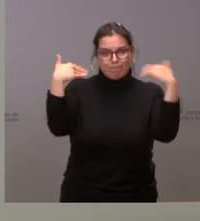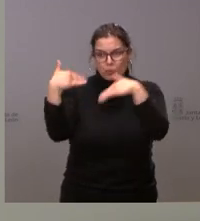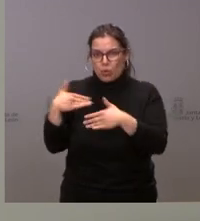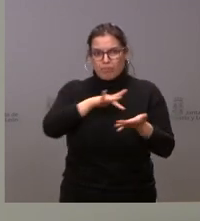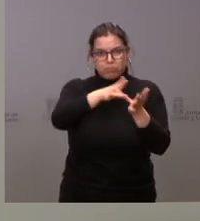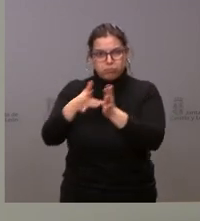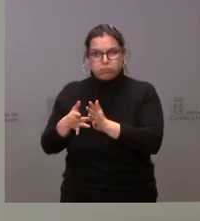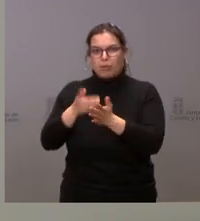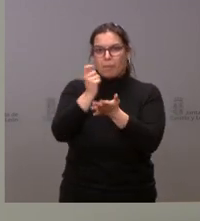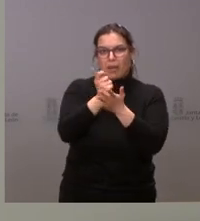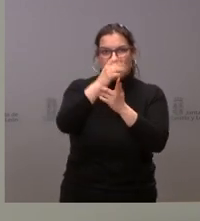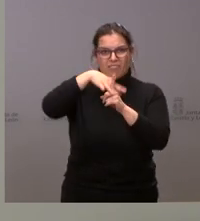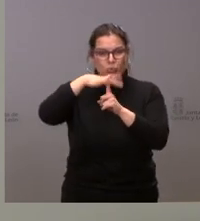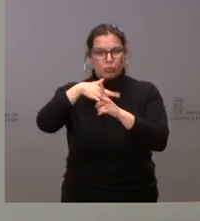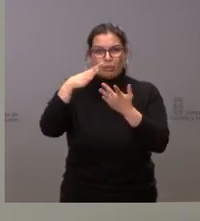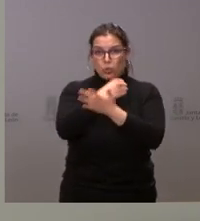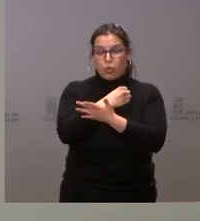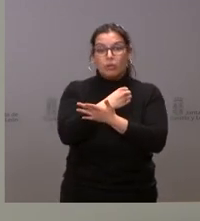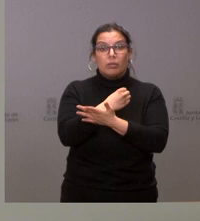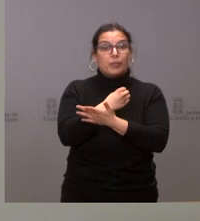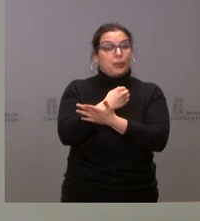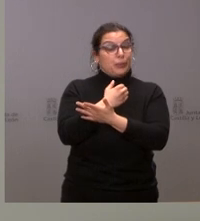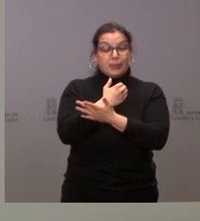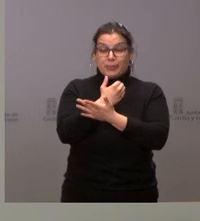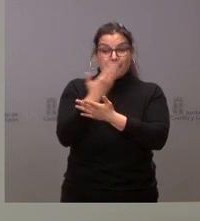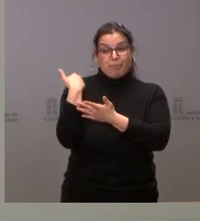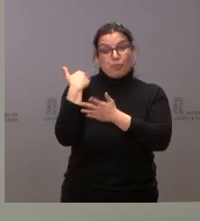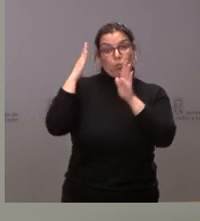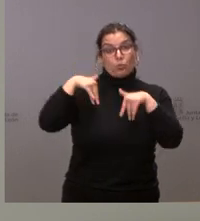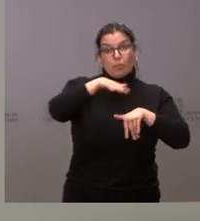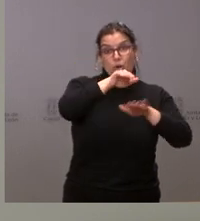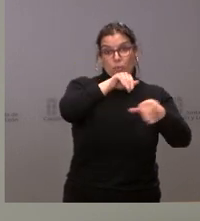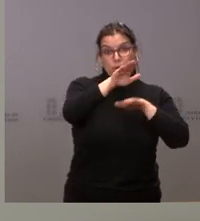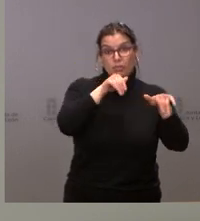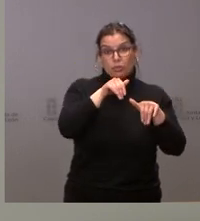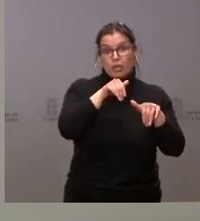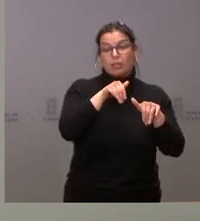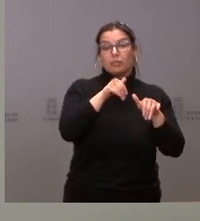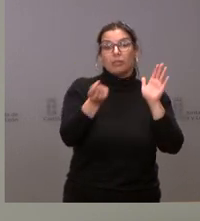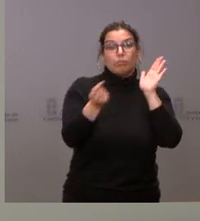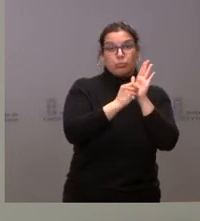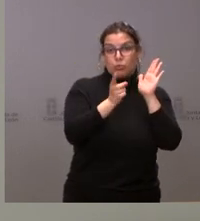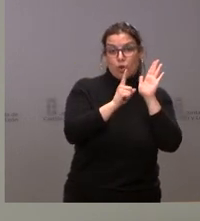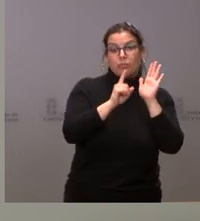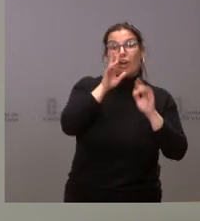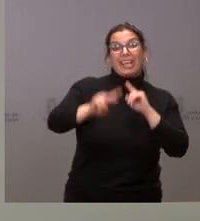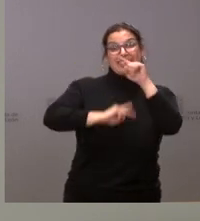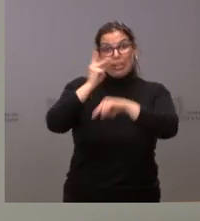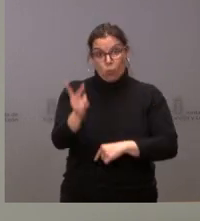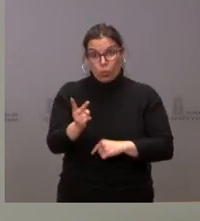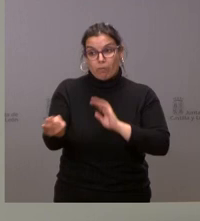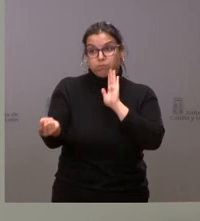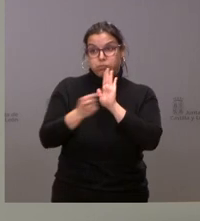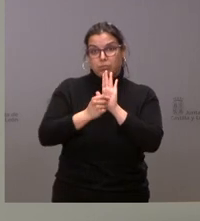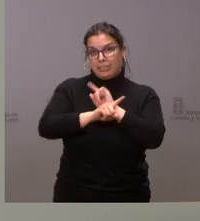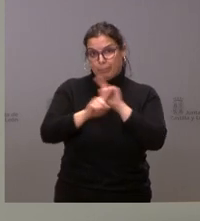energía, los costes de algunos otros productivos. No tuvimos suerte en la convocatoria que se celebró en su momento y no lo hemos pedido tampoco en esta ocasión, donde